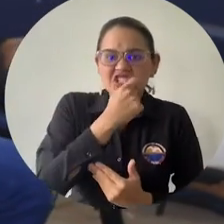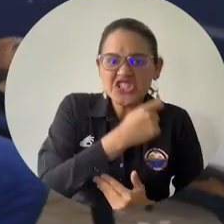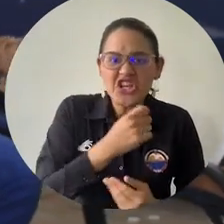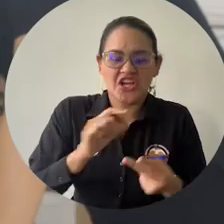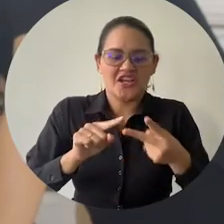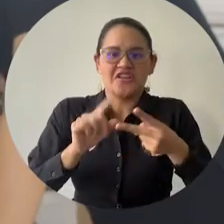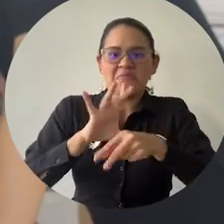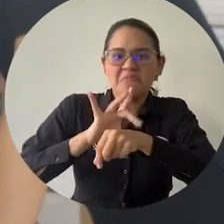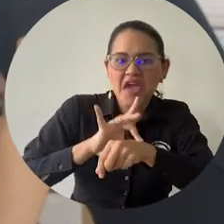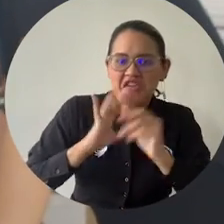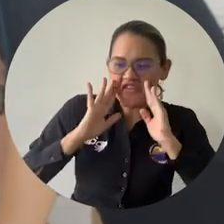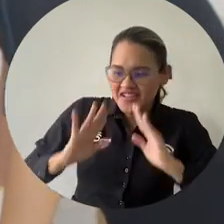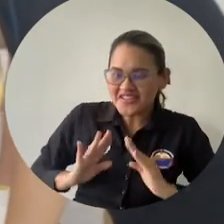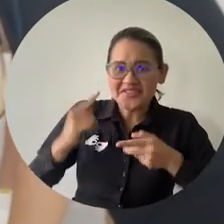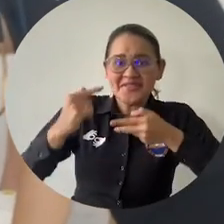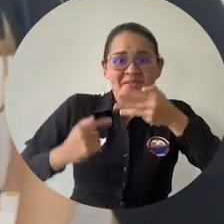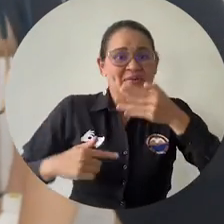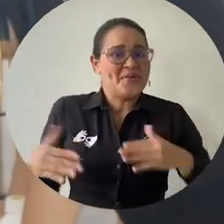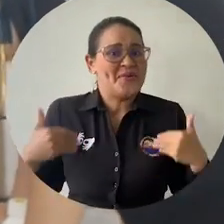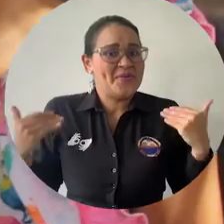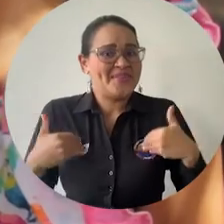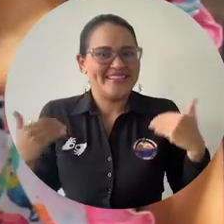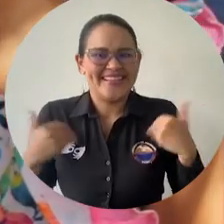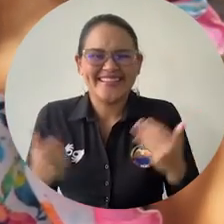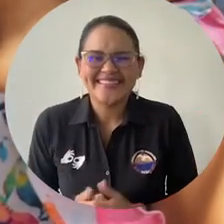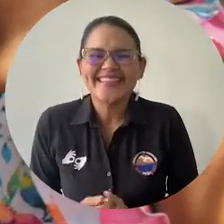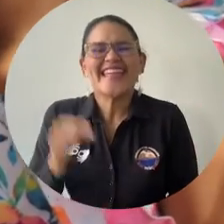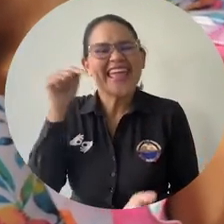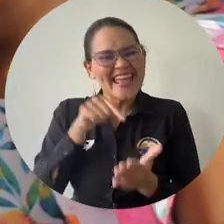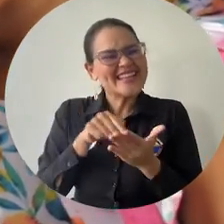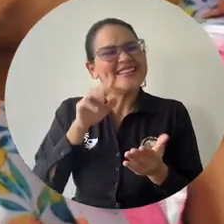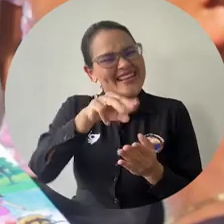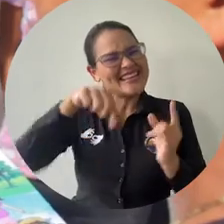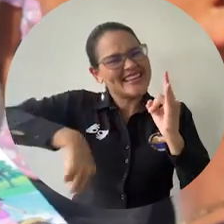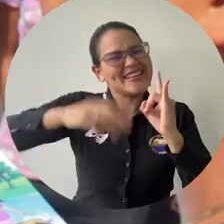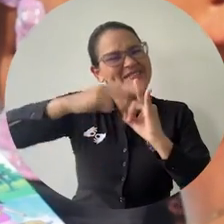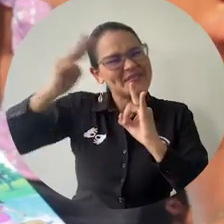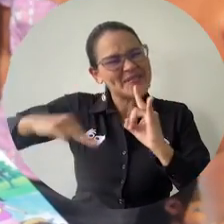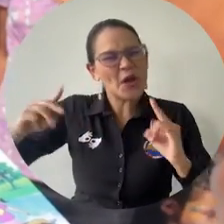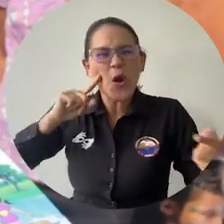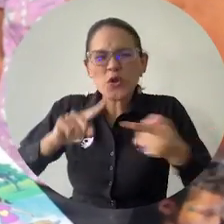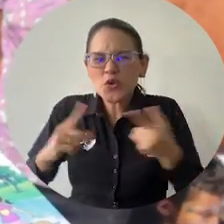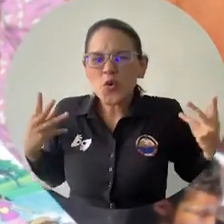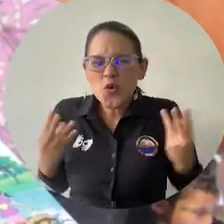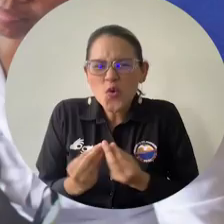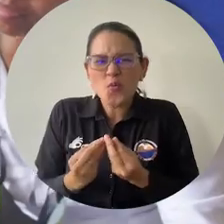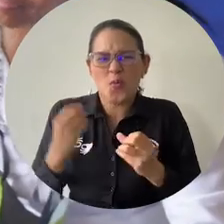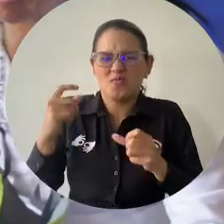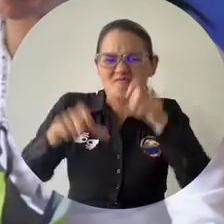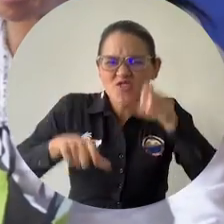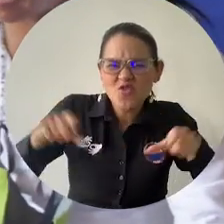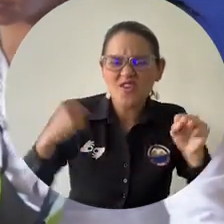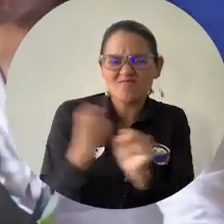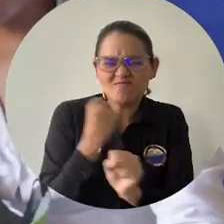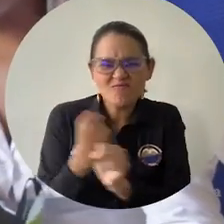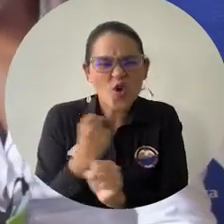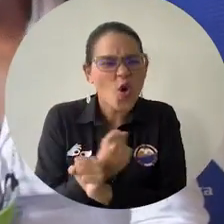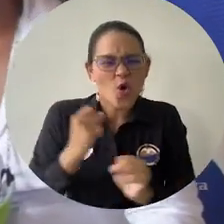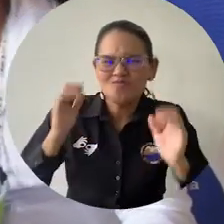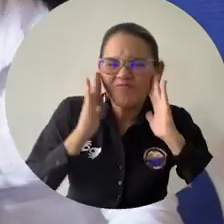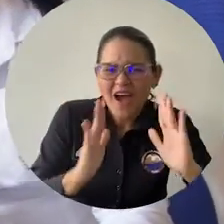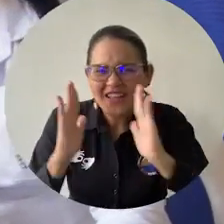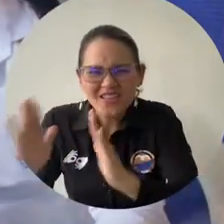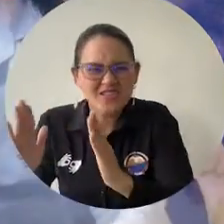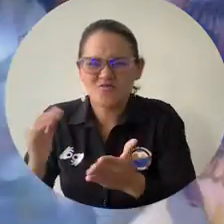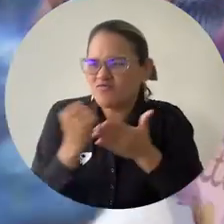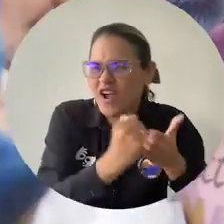ontología y de medicina general. Mediante estas iniciativas, Unimagdalena pone a disposición un equipo humano comprometido